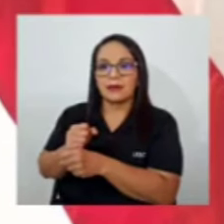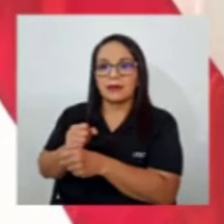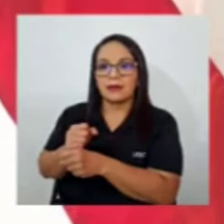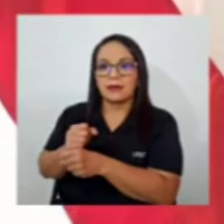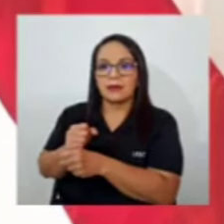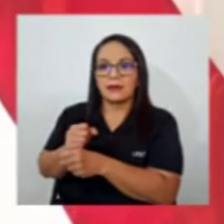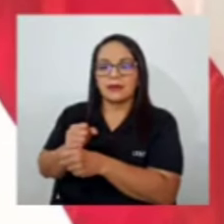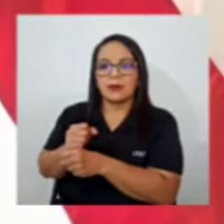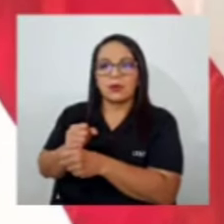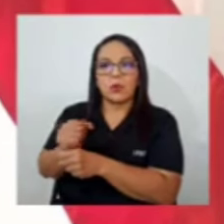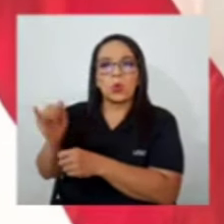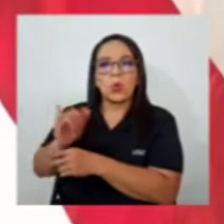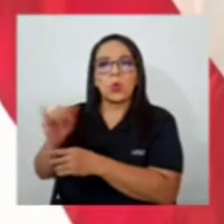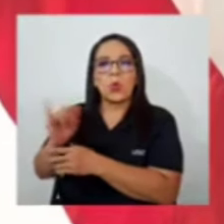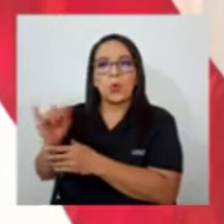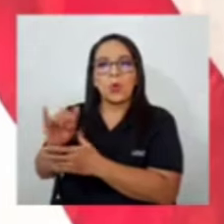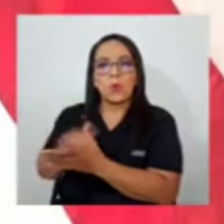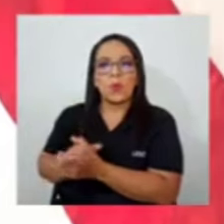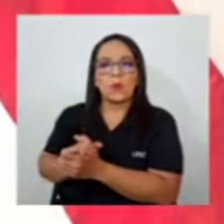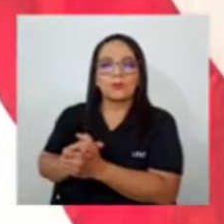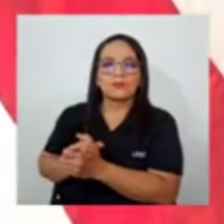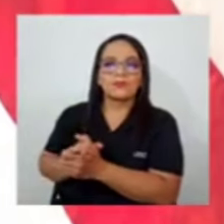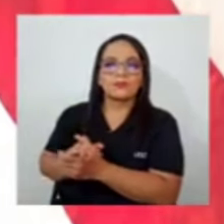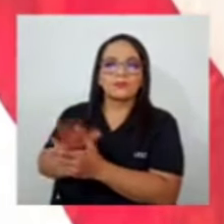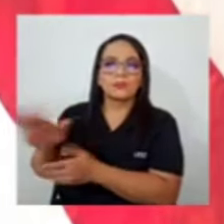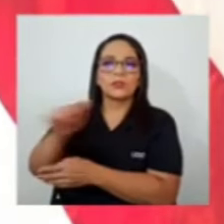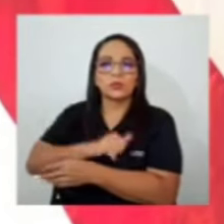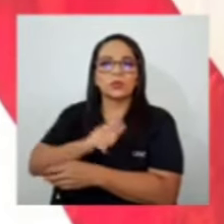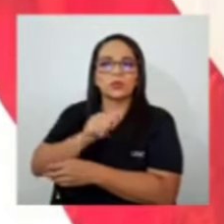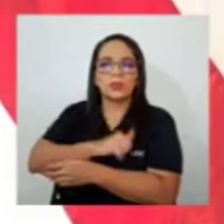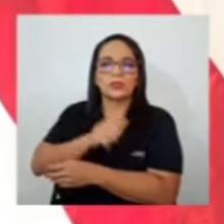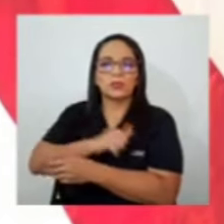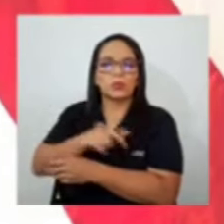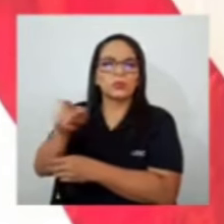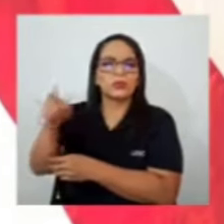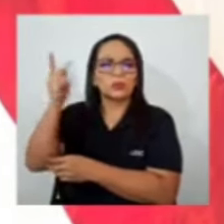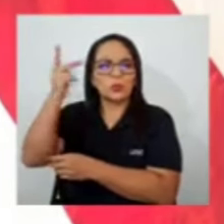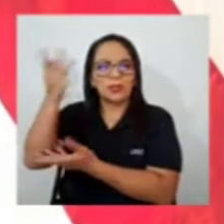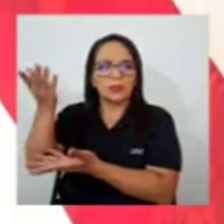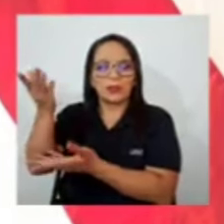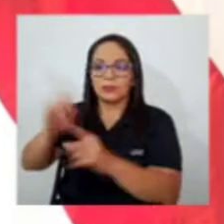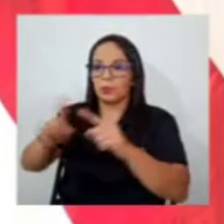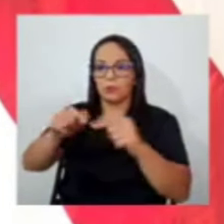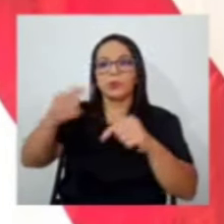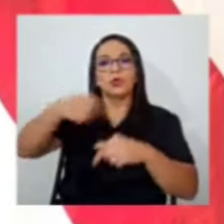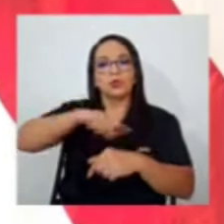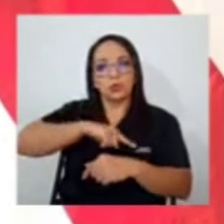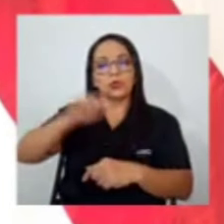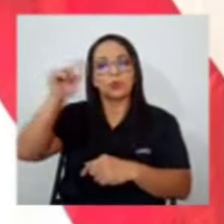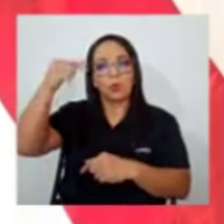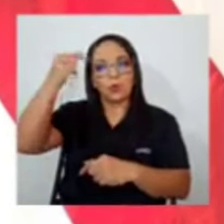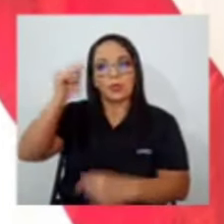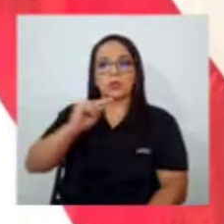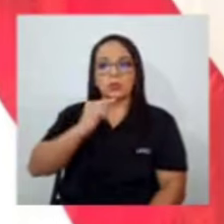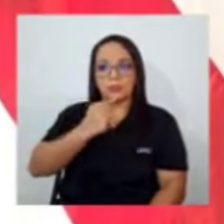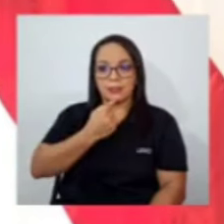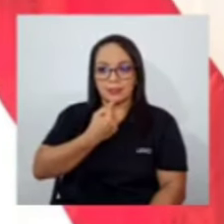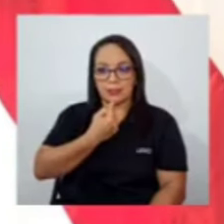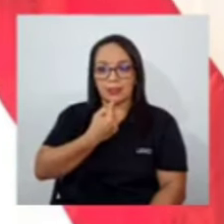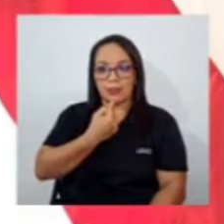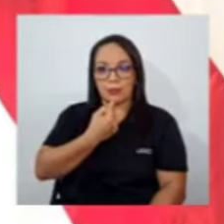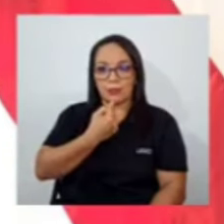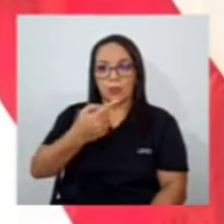para tomar actitudes populistas. Este es un gobierno. un Le pedimos al gobierno de